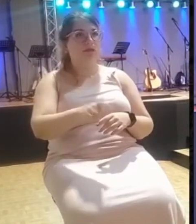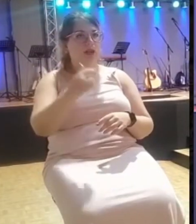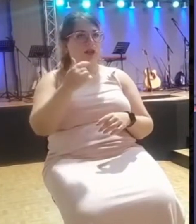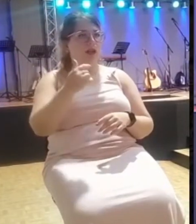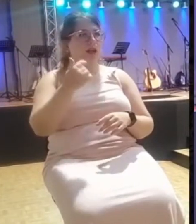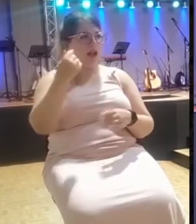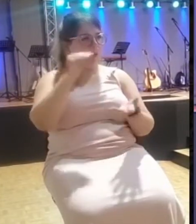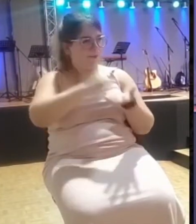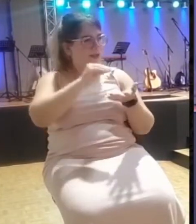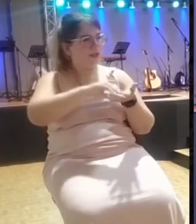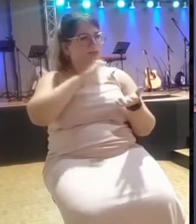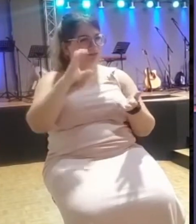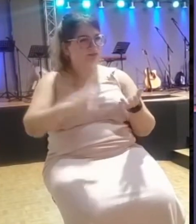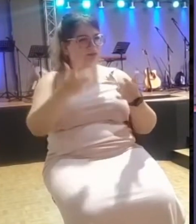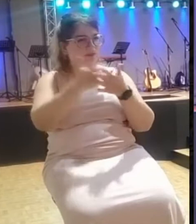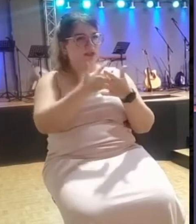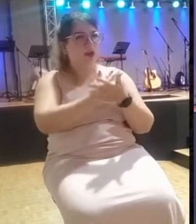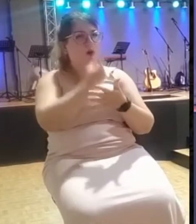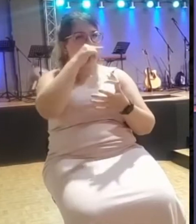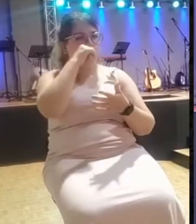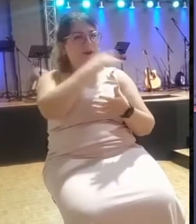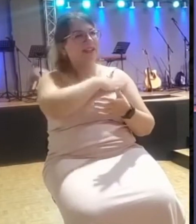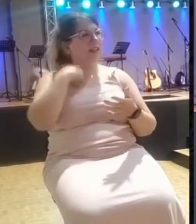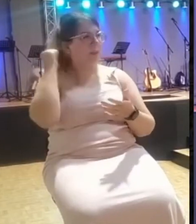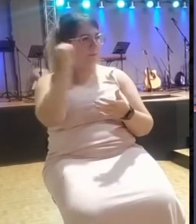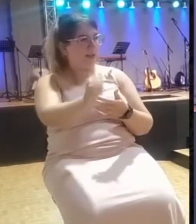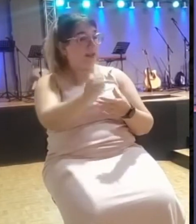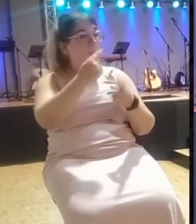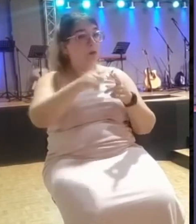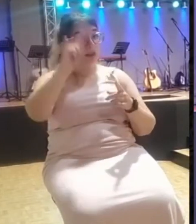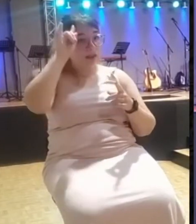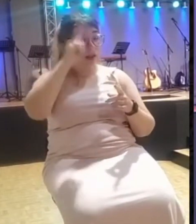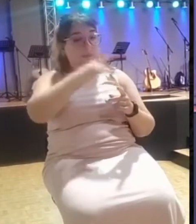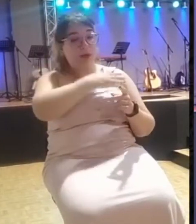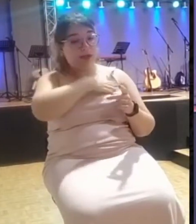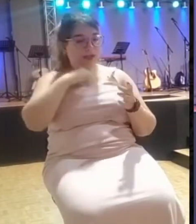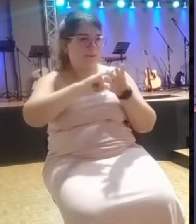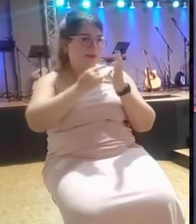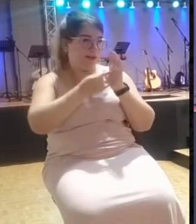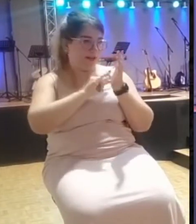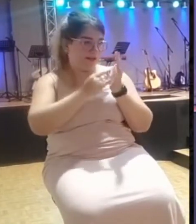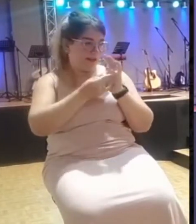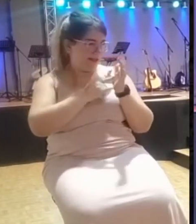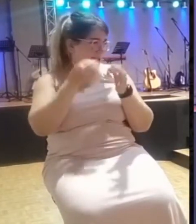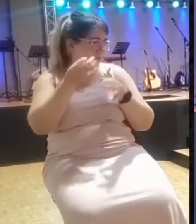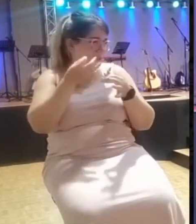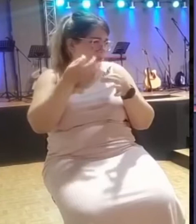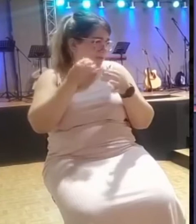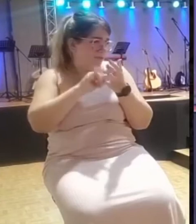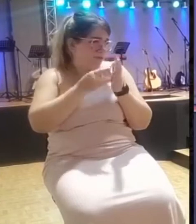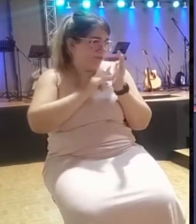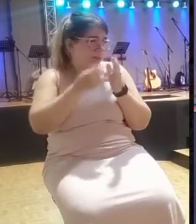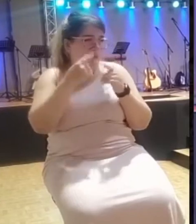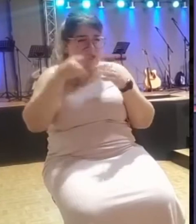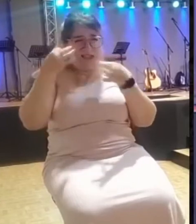contó él, que, que lo quería matar. Y es que el diablo siempre tiene planes que el Señor lo reprenda porque no ha cambiado en su